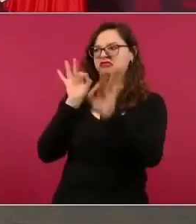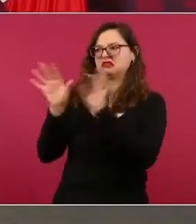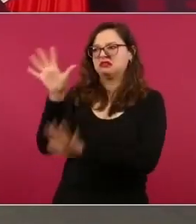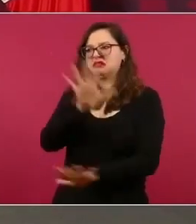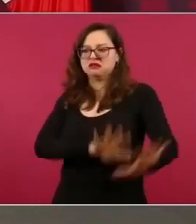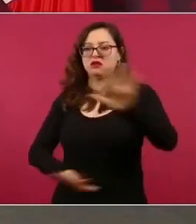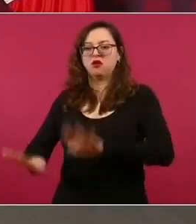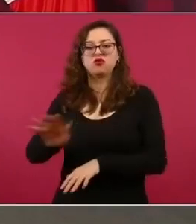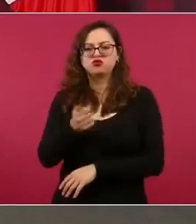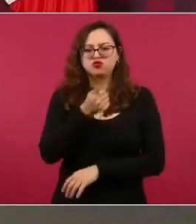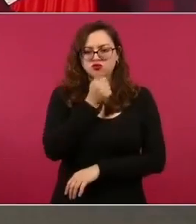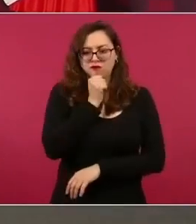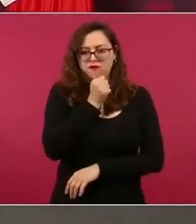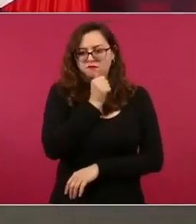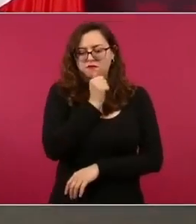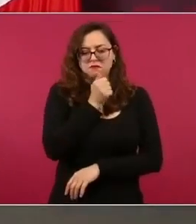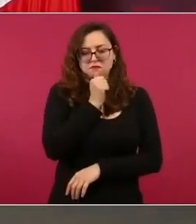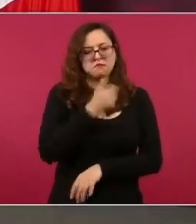nos apoyábamos mucho